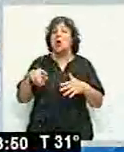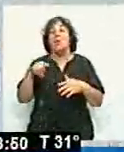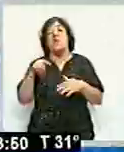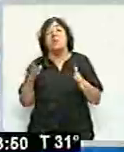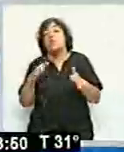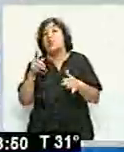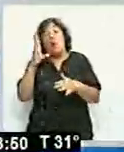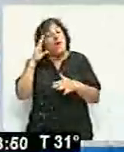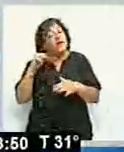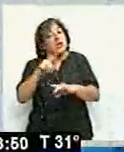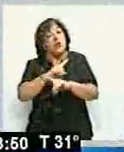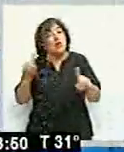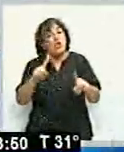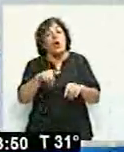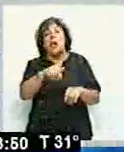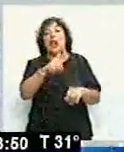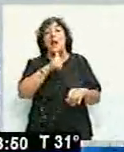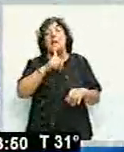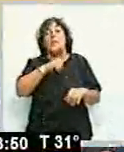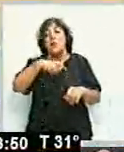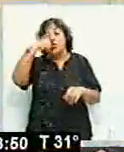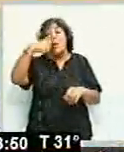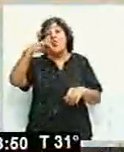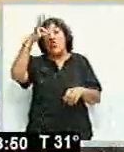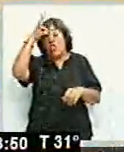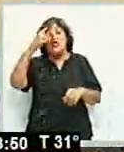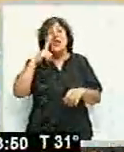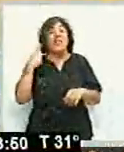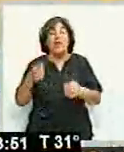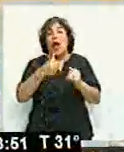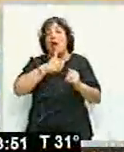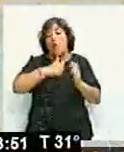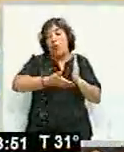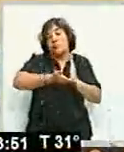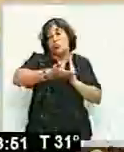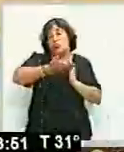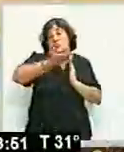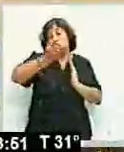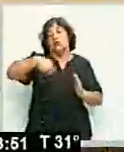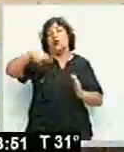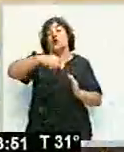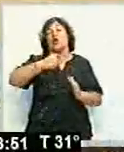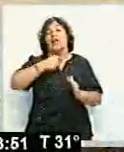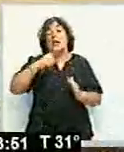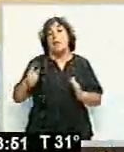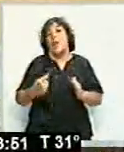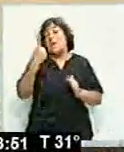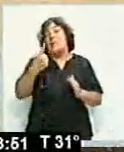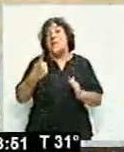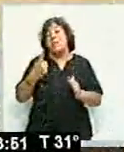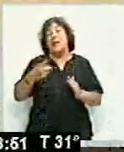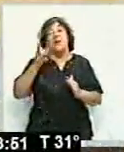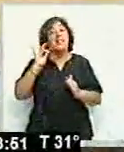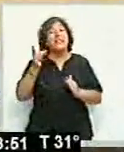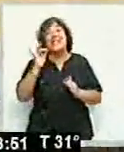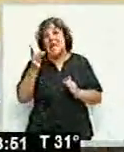llenado. No te olvides que la pileta esa necesita 12 días para llenar. O si nosotros queremos abrir los primeros días del mes de diciembre,